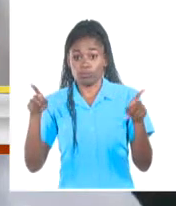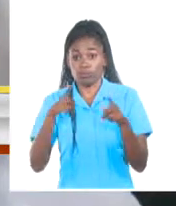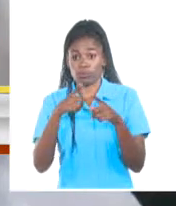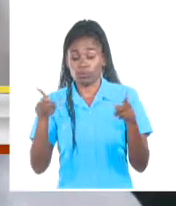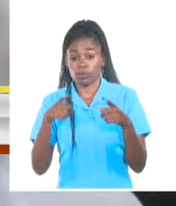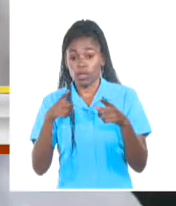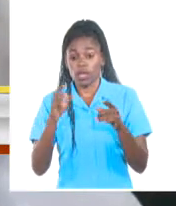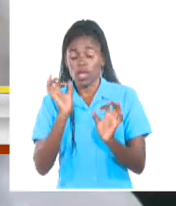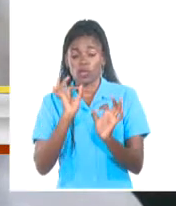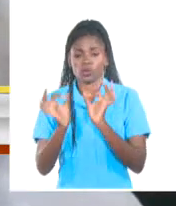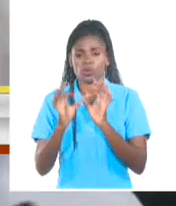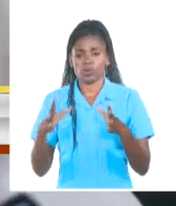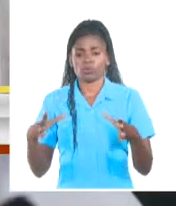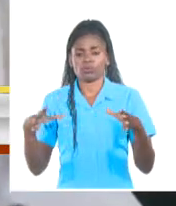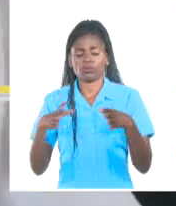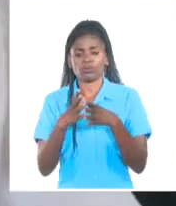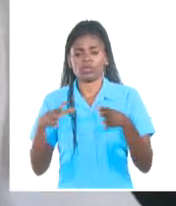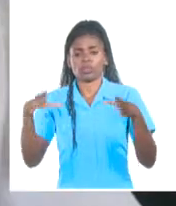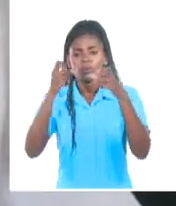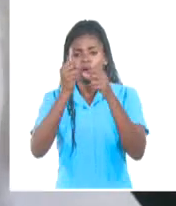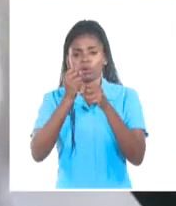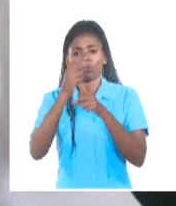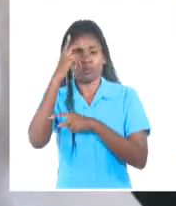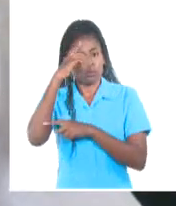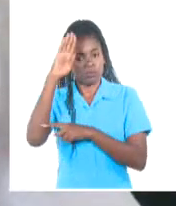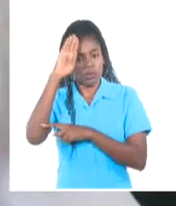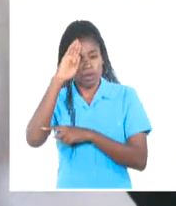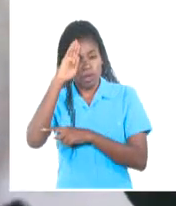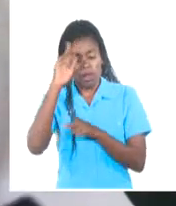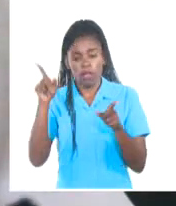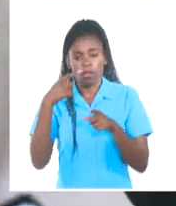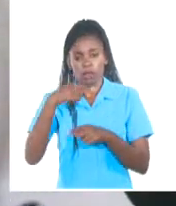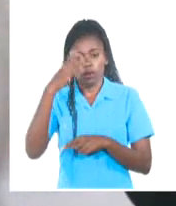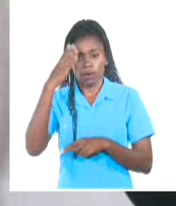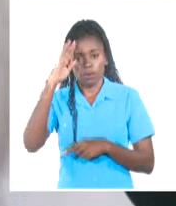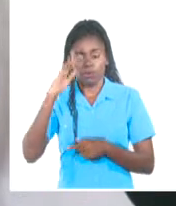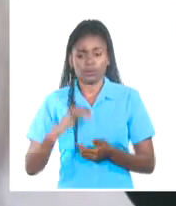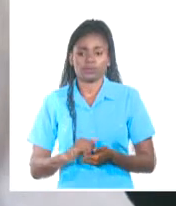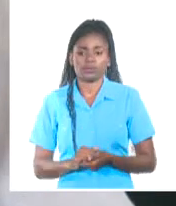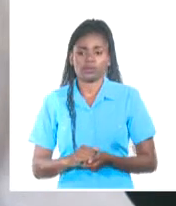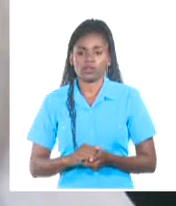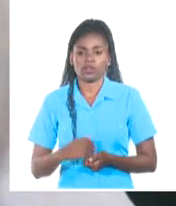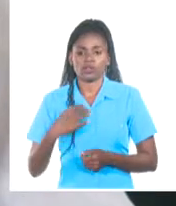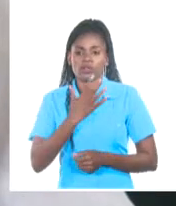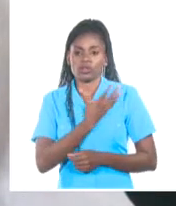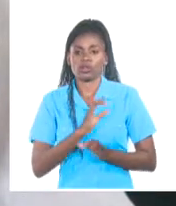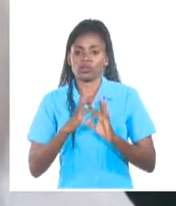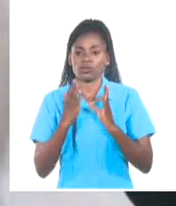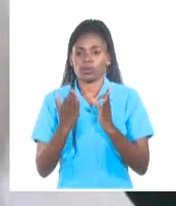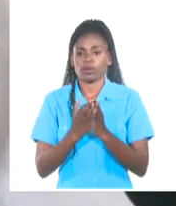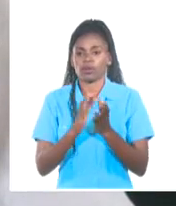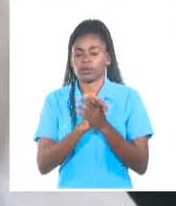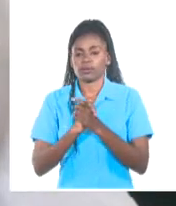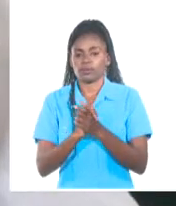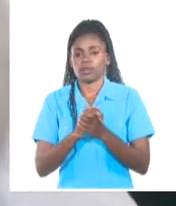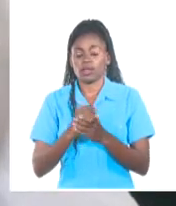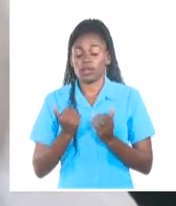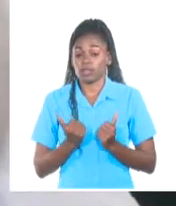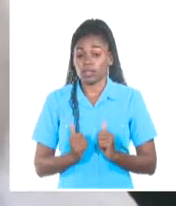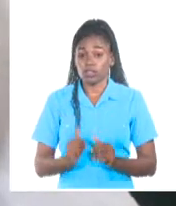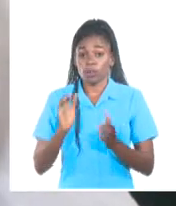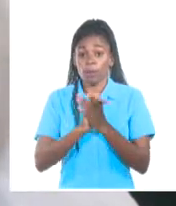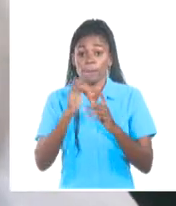fervoroso del patrimonio musical en Cuba. Condolencias a familiares y amigos. Concluyó. Nacido en Jauey Grande,